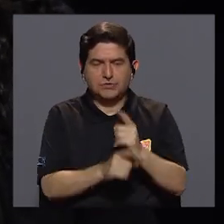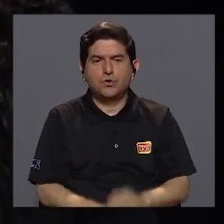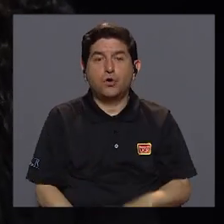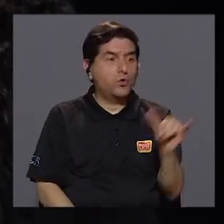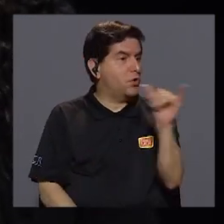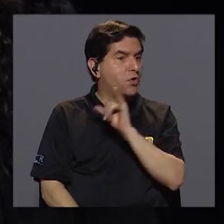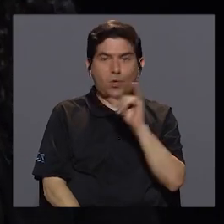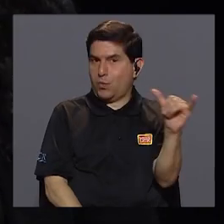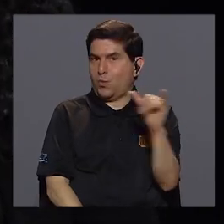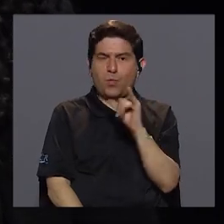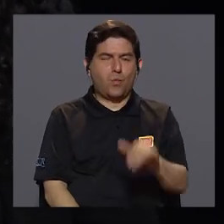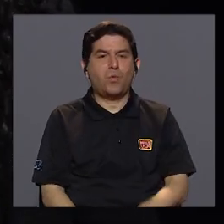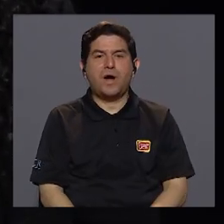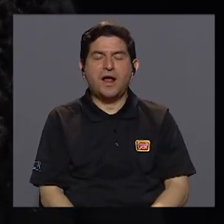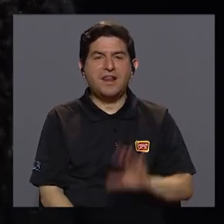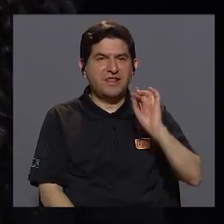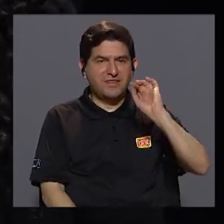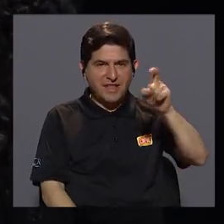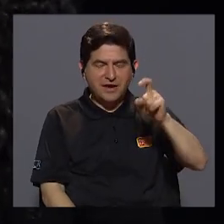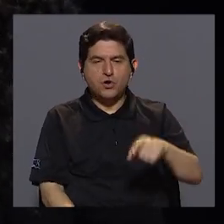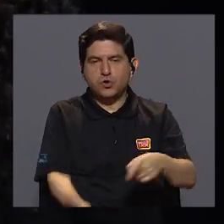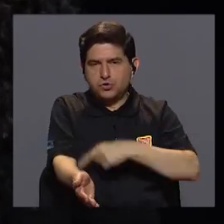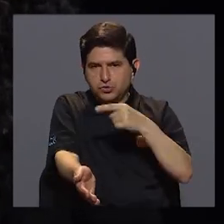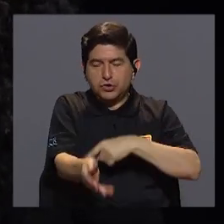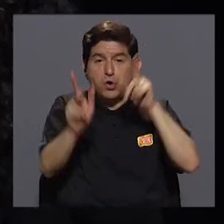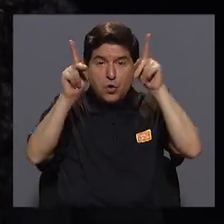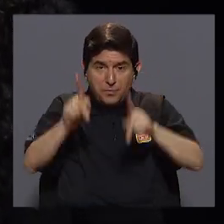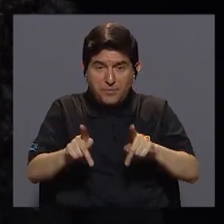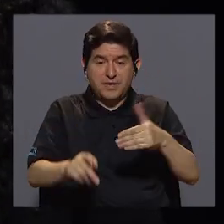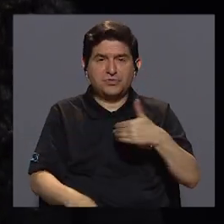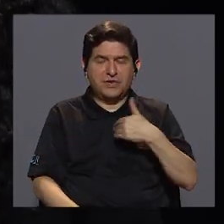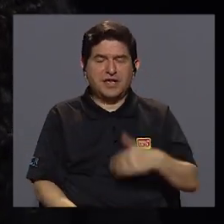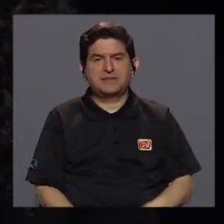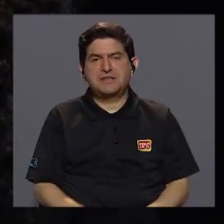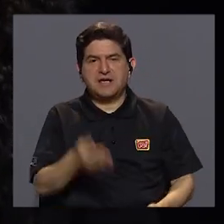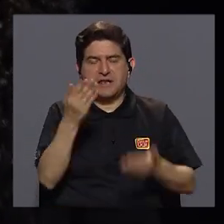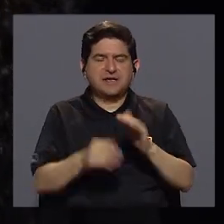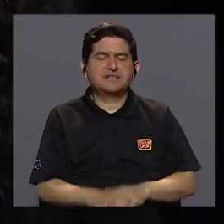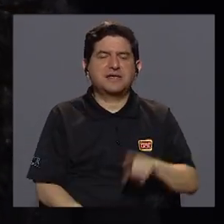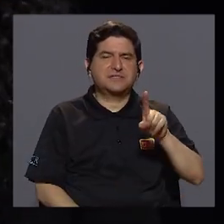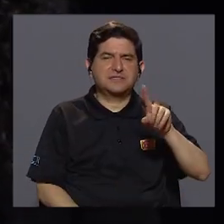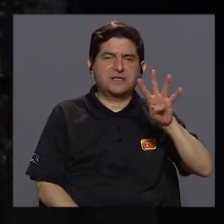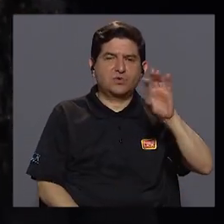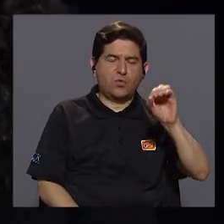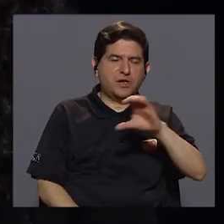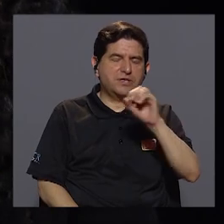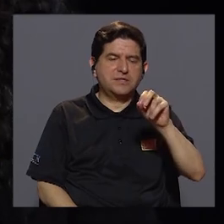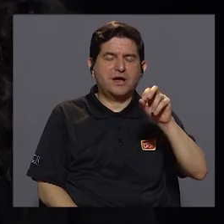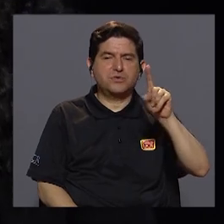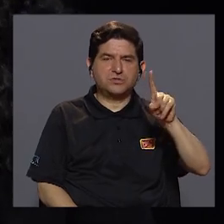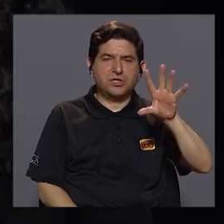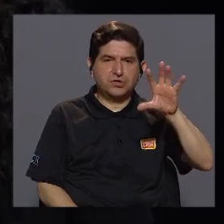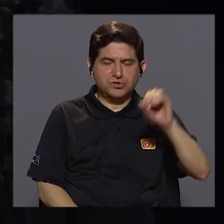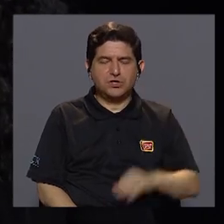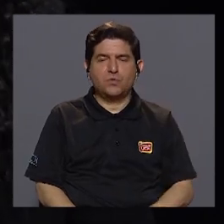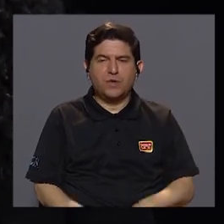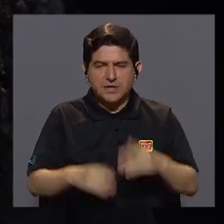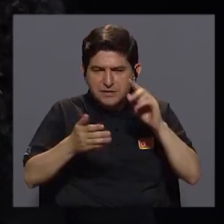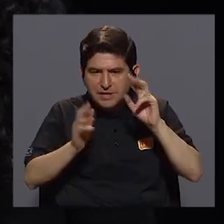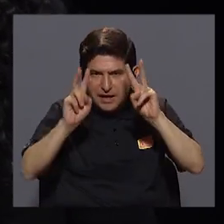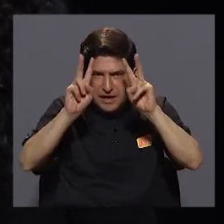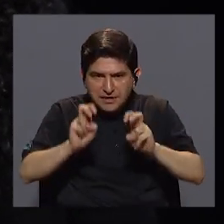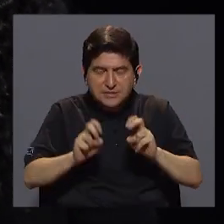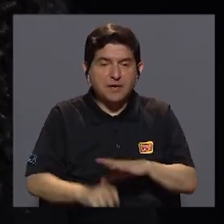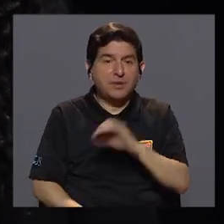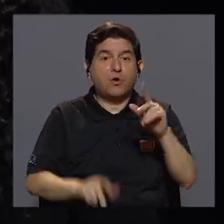No es lo mismo recibir un diagnóstico de diabetes cuando la persona presenta glicemias de 140 o 150 versus una persona